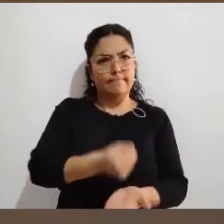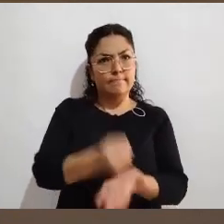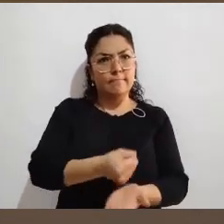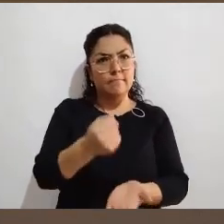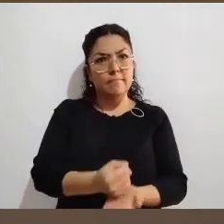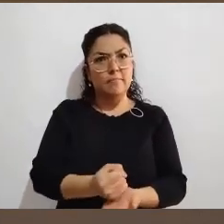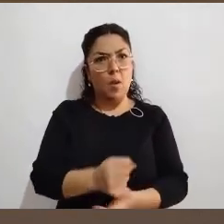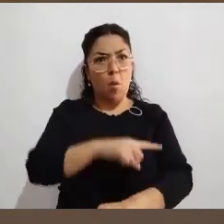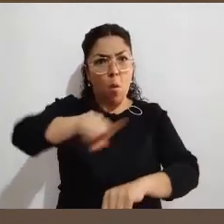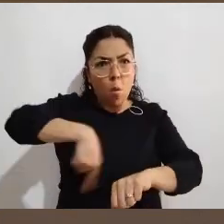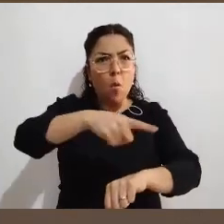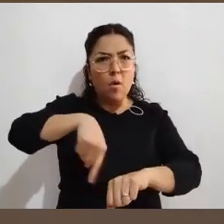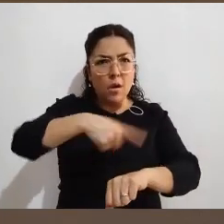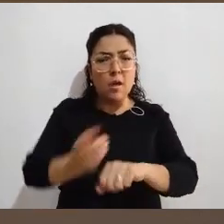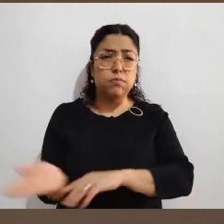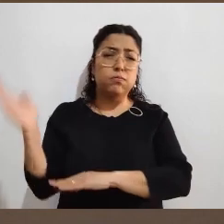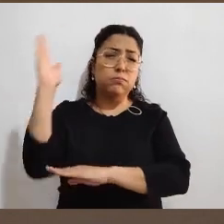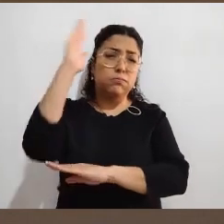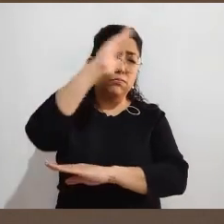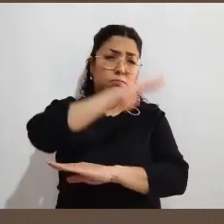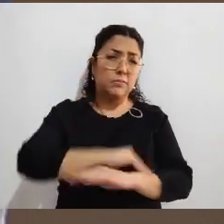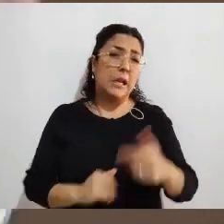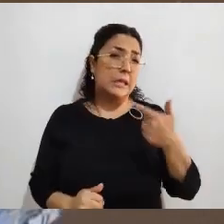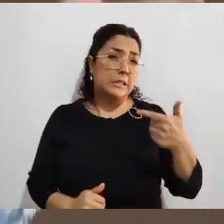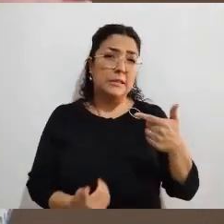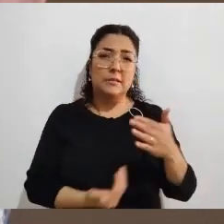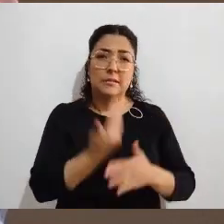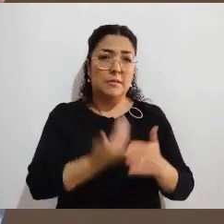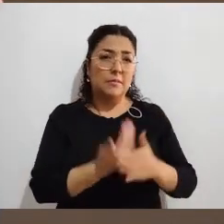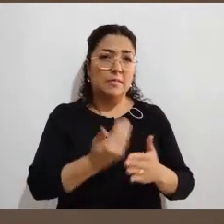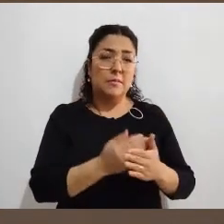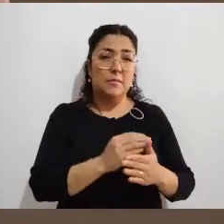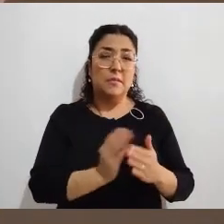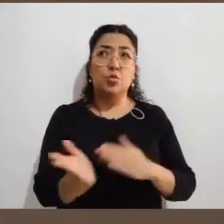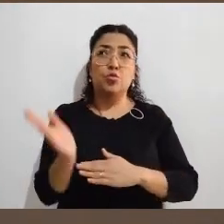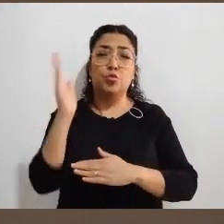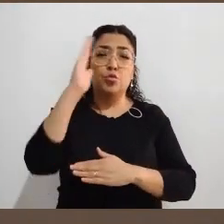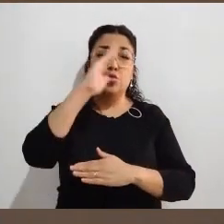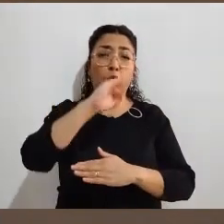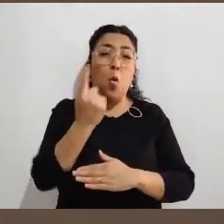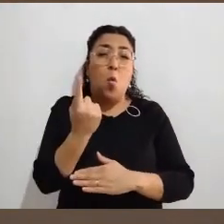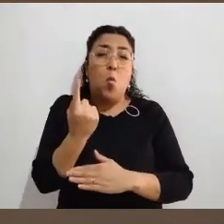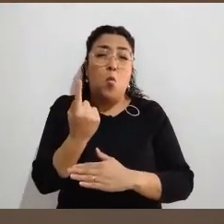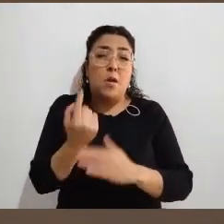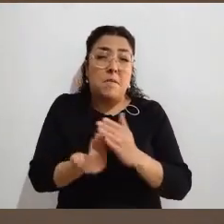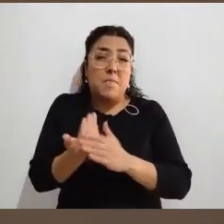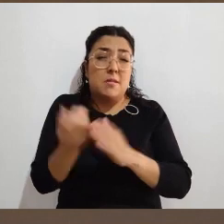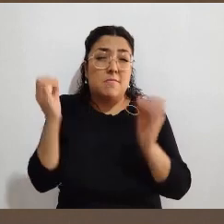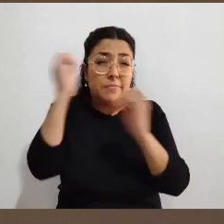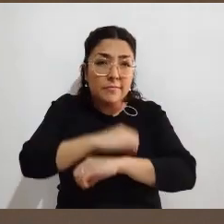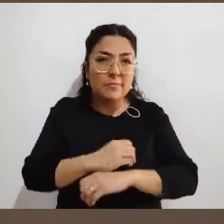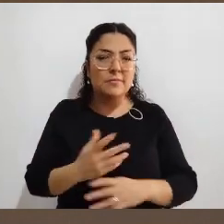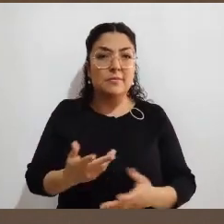observadora electoral a que asista, por ejemplo, todas las jornadas de las 7 de la mañana hasta 1 de la mañana o 2, a la hora que